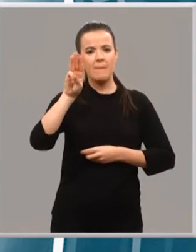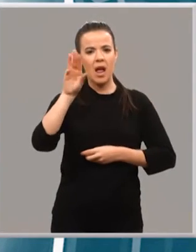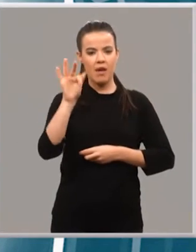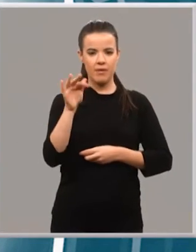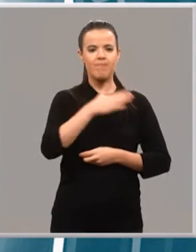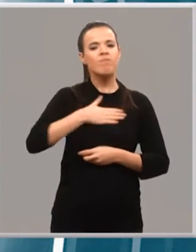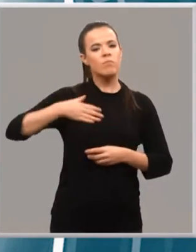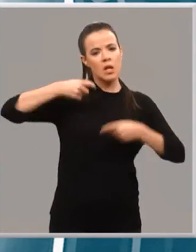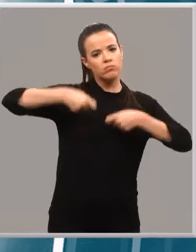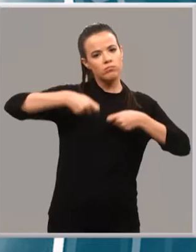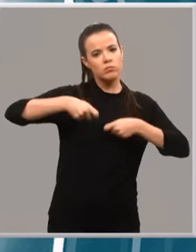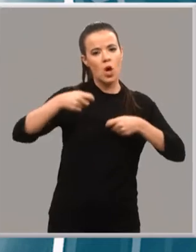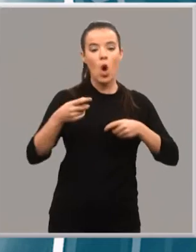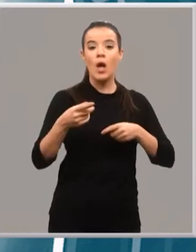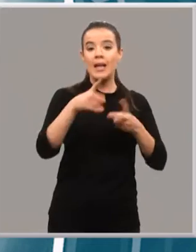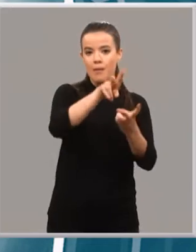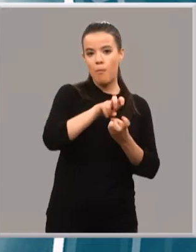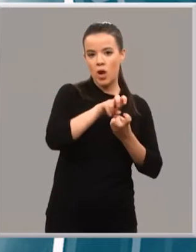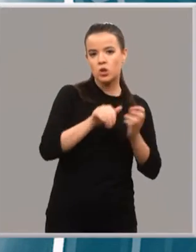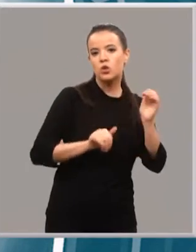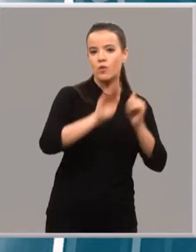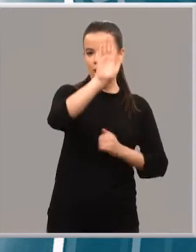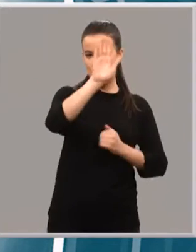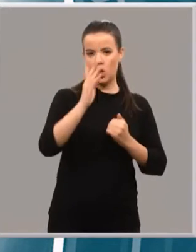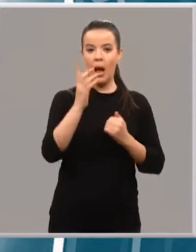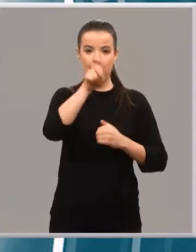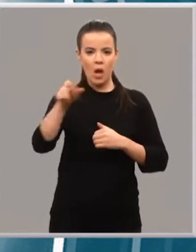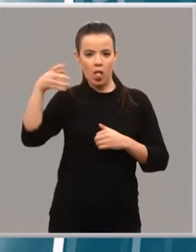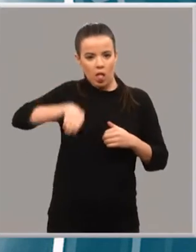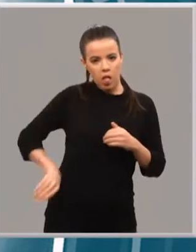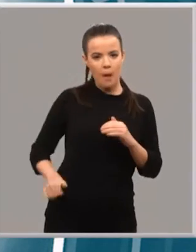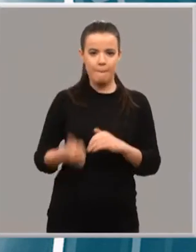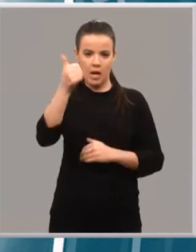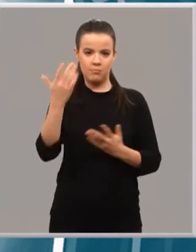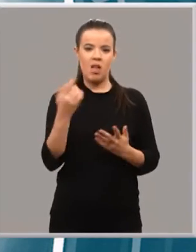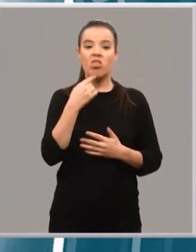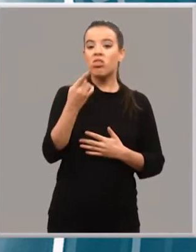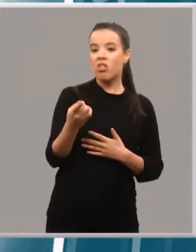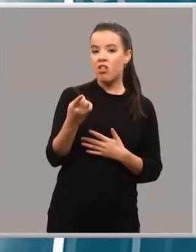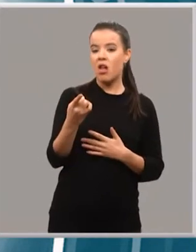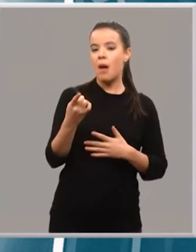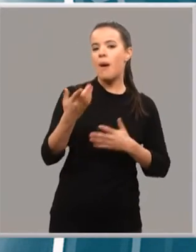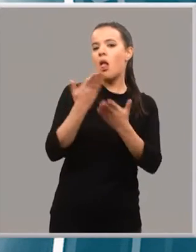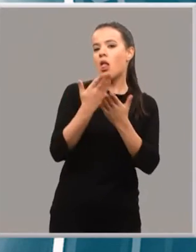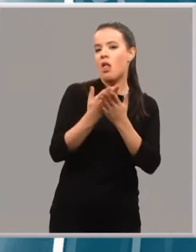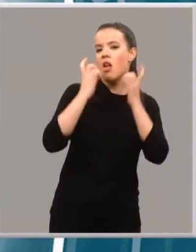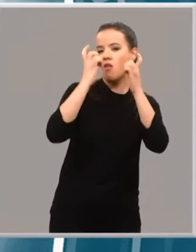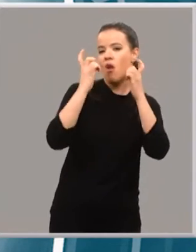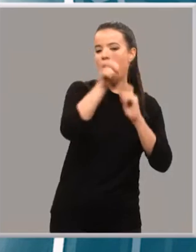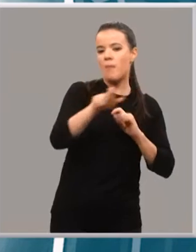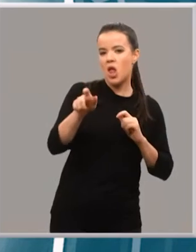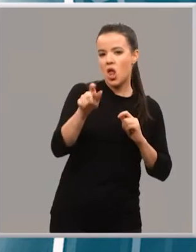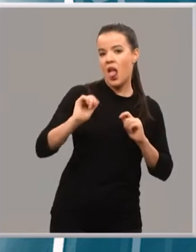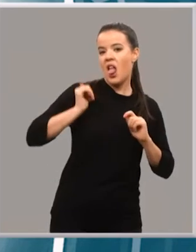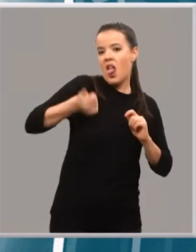hincapié en que solamente subiremos los impuestos a las rentas más altas. Cada vez que dicen que van a pedir un esfuerzo a los más ricos, la